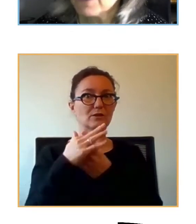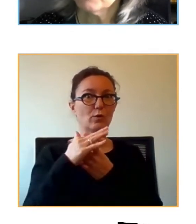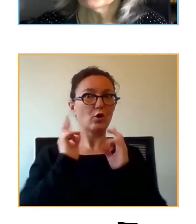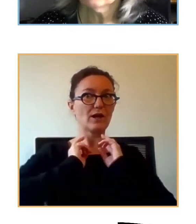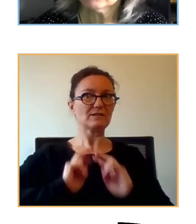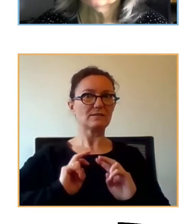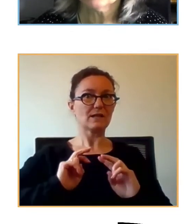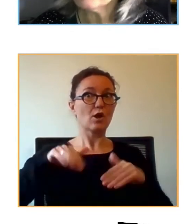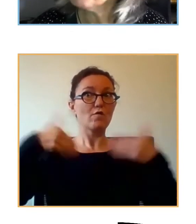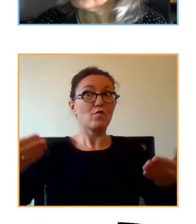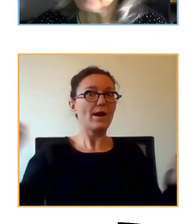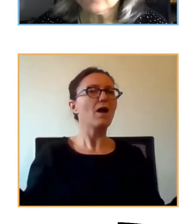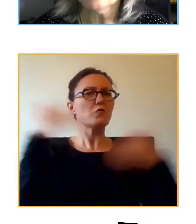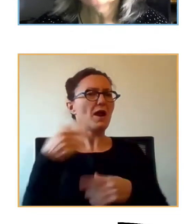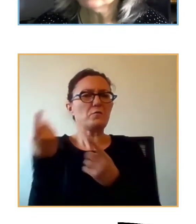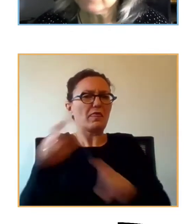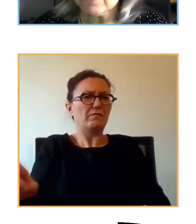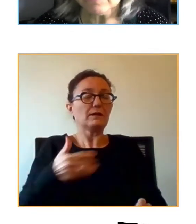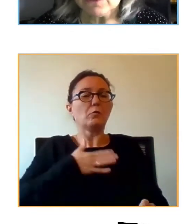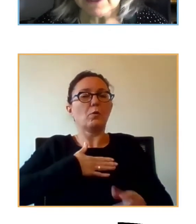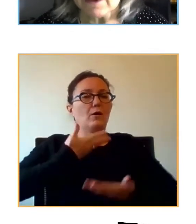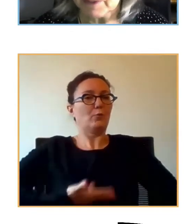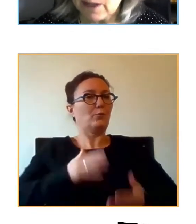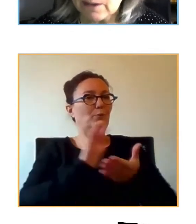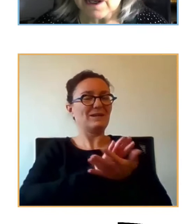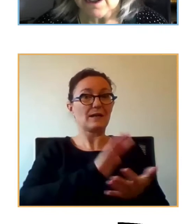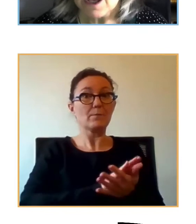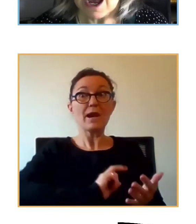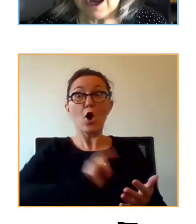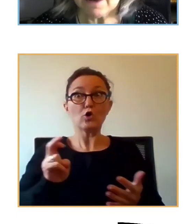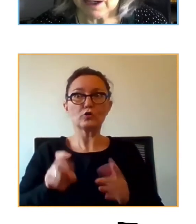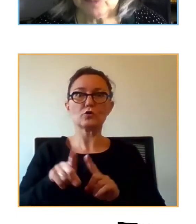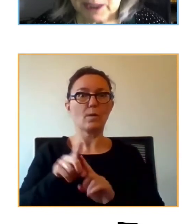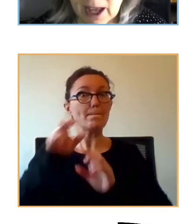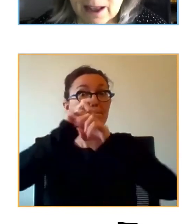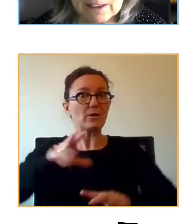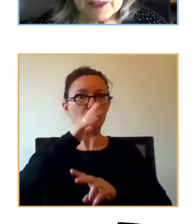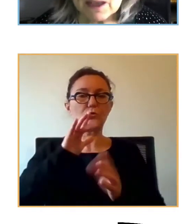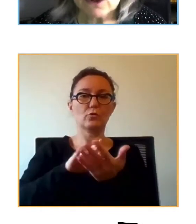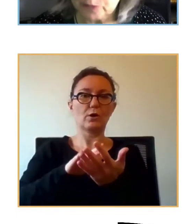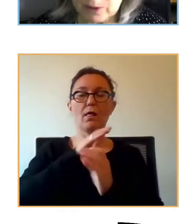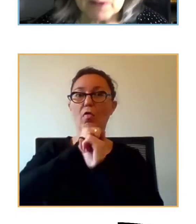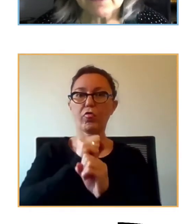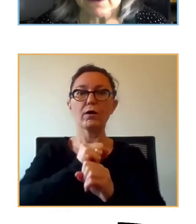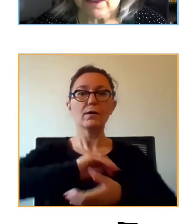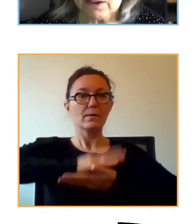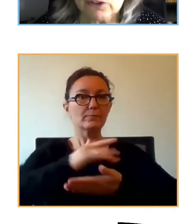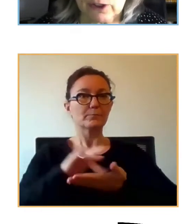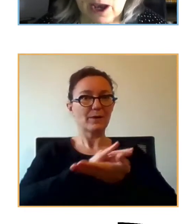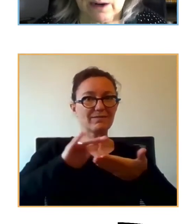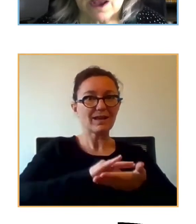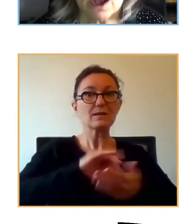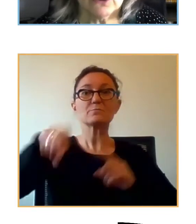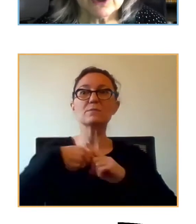estrés, para otros ha empeorado muchísimo la dependencia a las pantallas y los problemas de